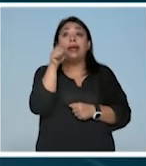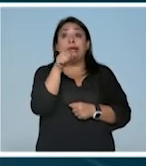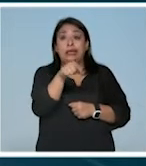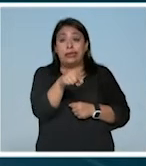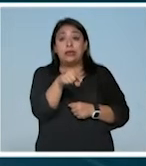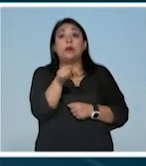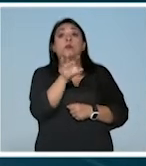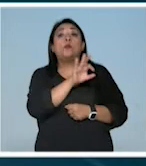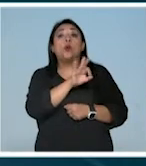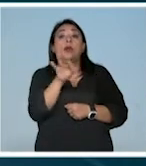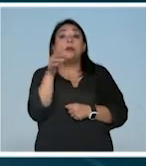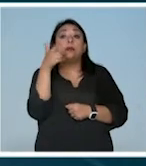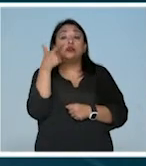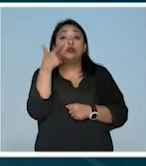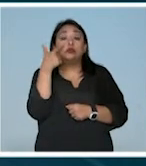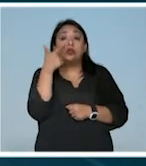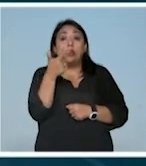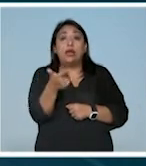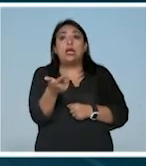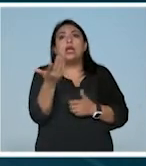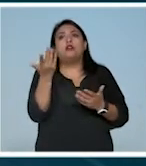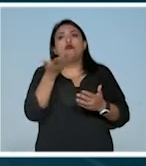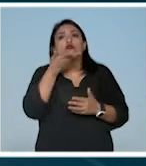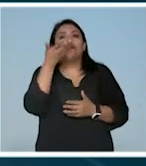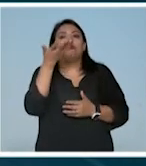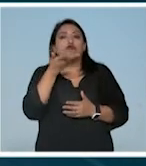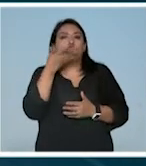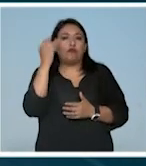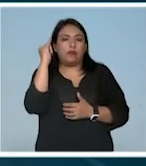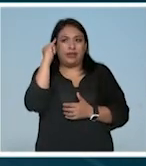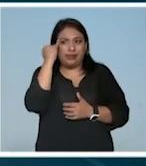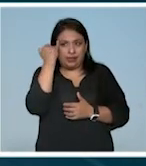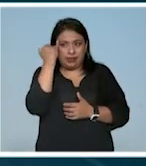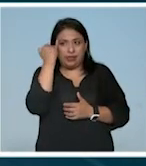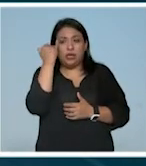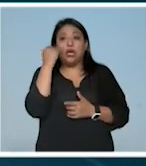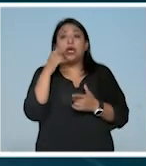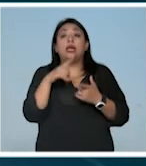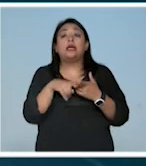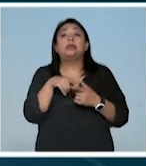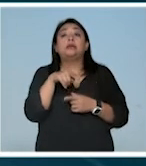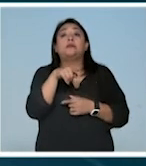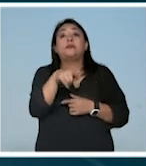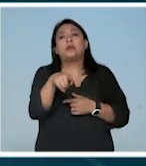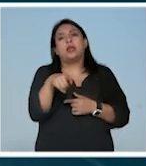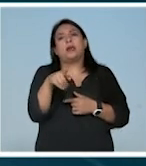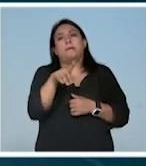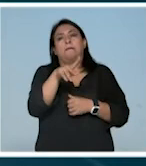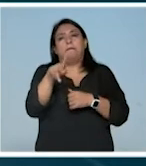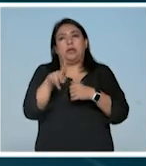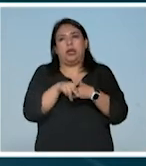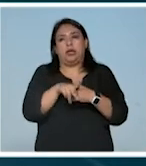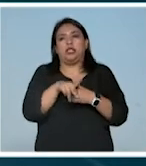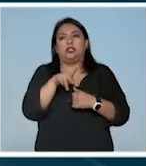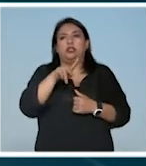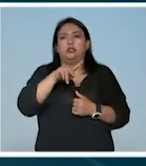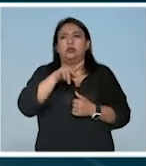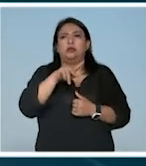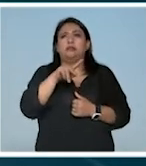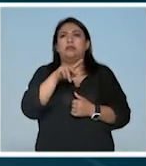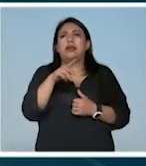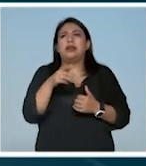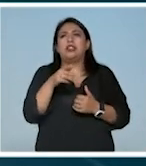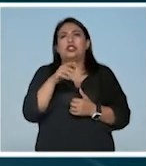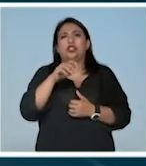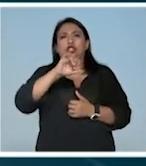podrás encontrar sus tradiciones indígenas, donde la nación Lloreme Mayo, del